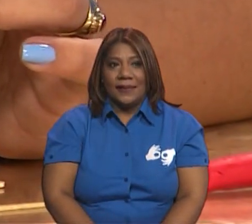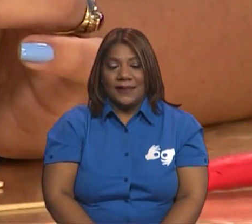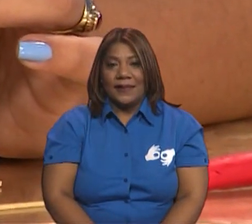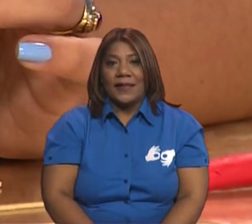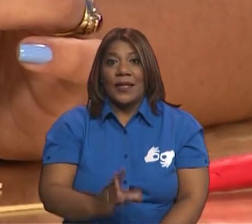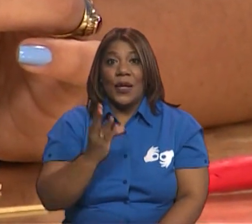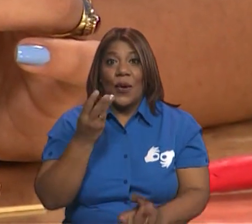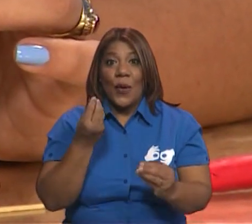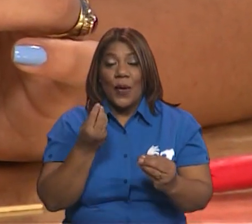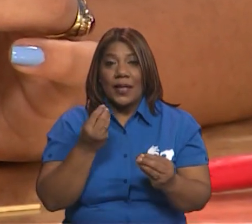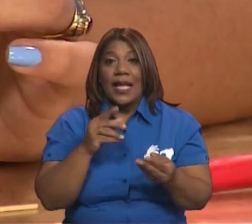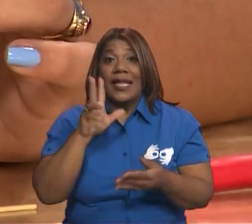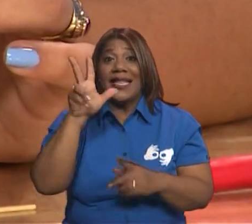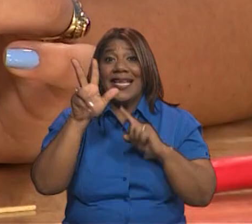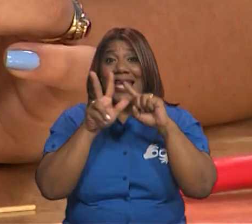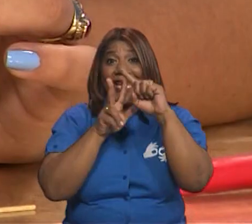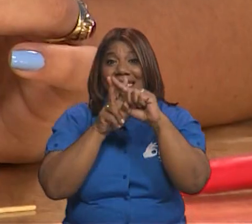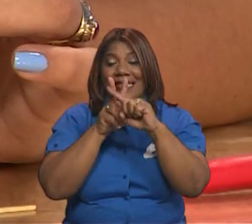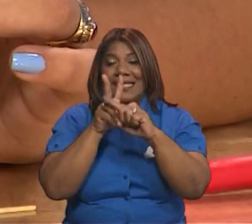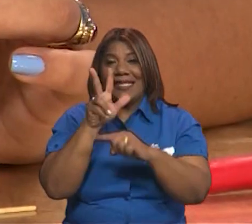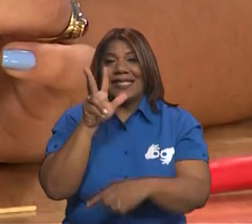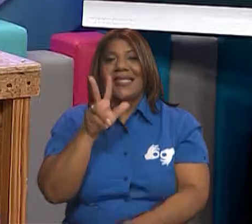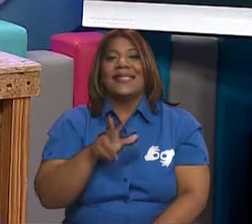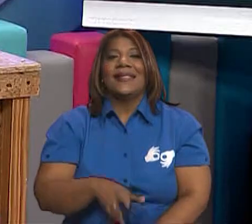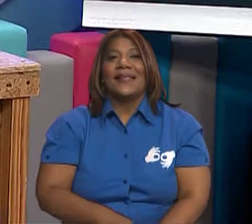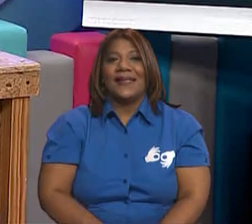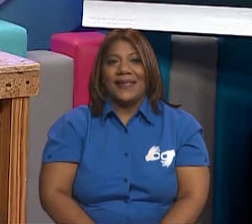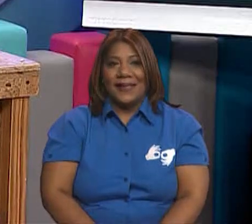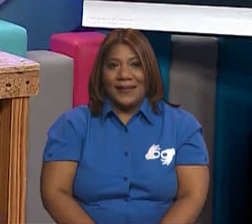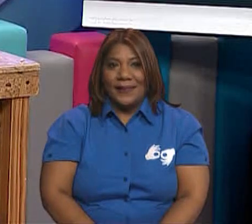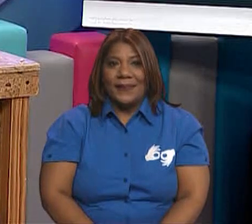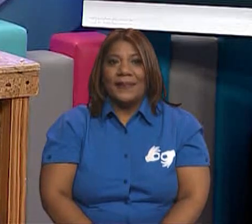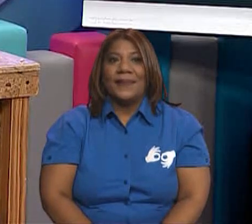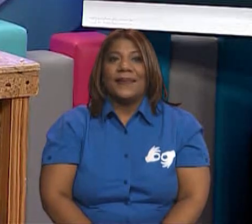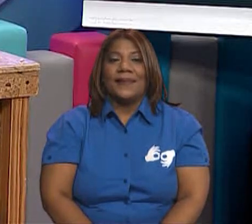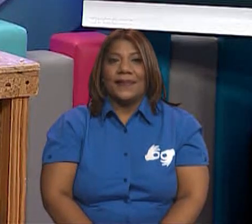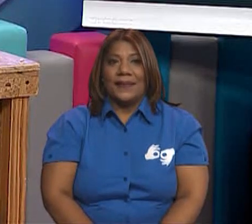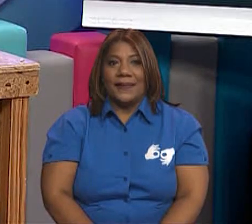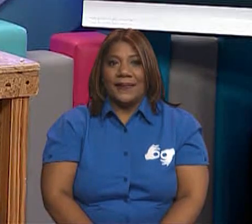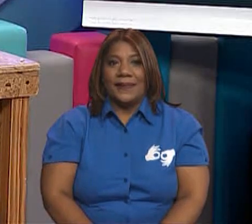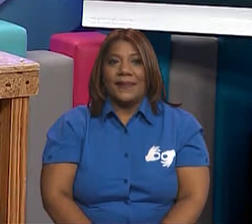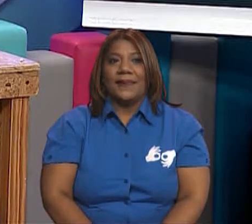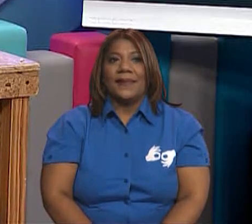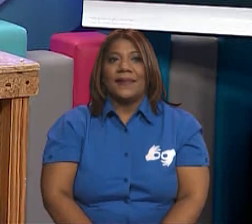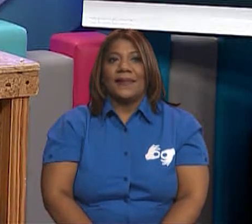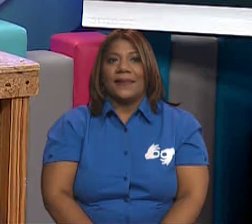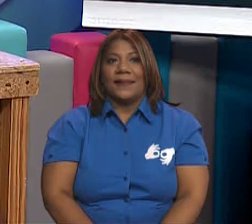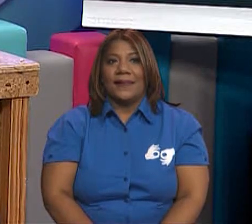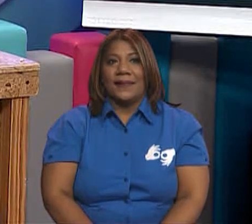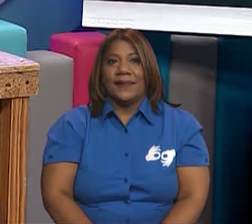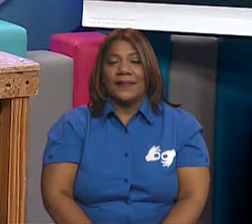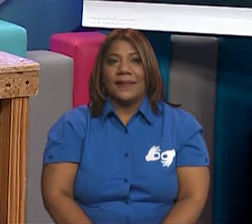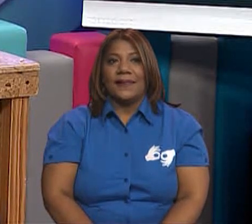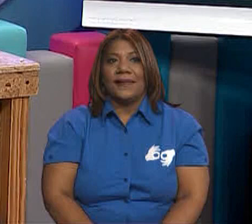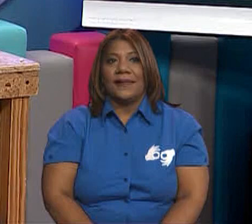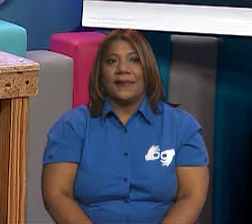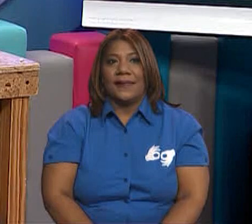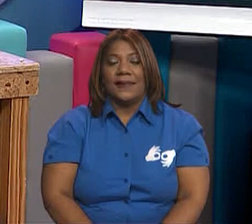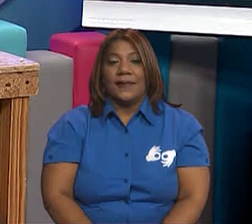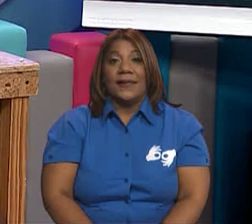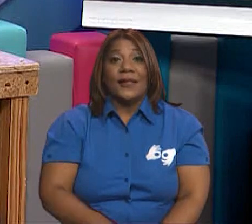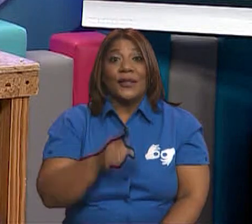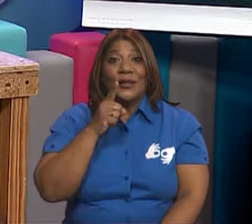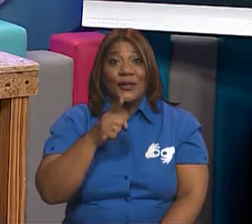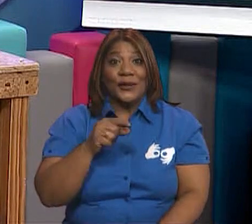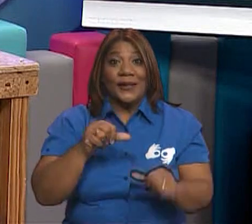¿Cuántas bolitas de masilla? Tres, porque se trata de un triángulo que voy a formar. Muy bien. Yo solo voy a hacer este, pero